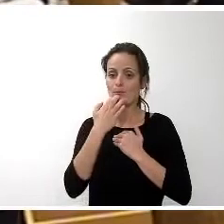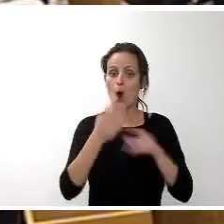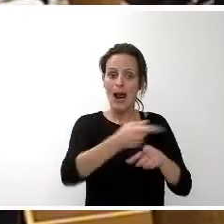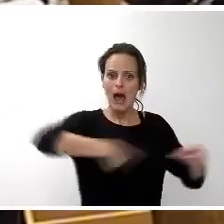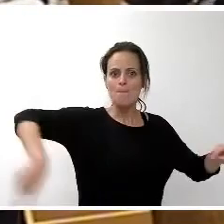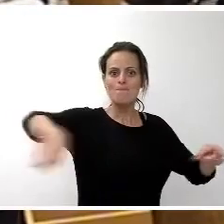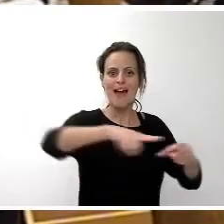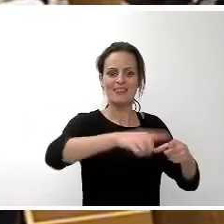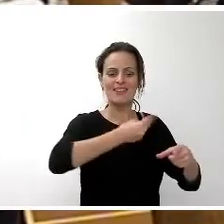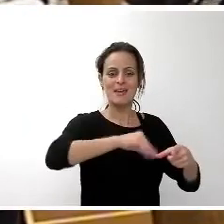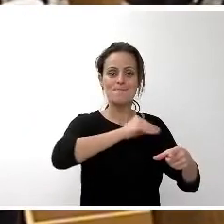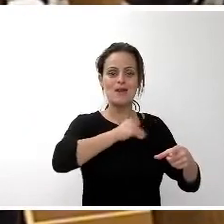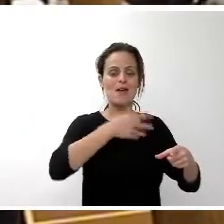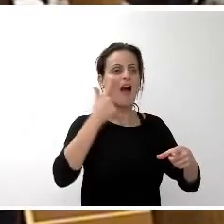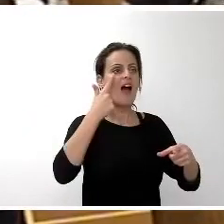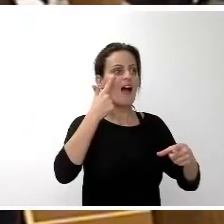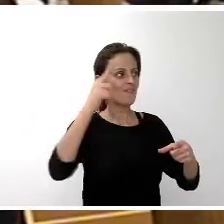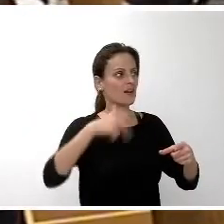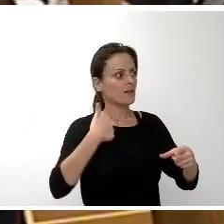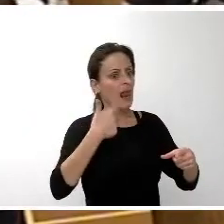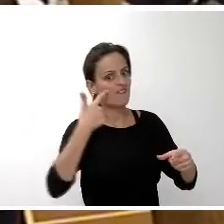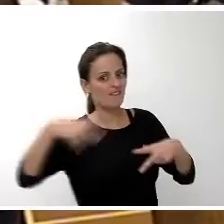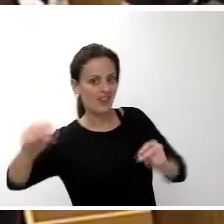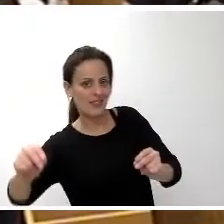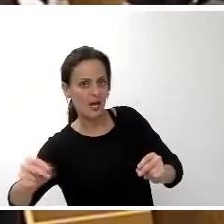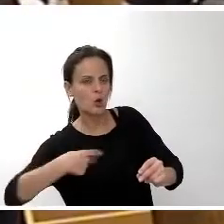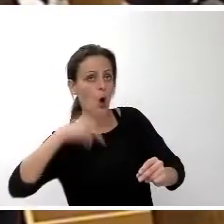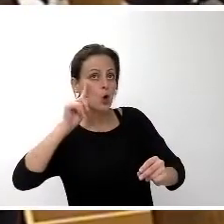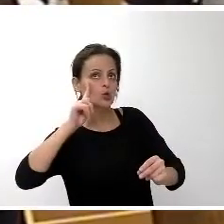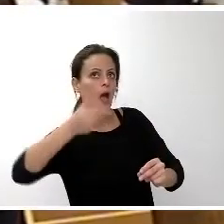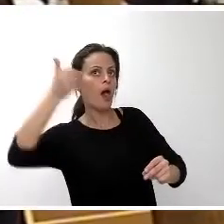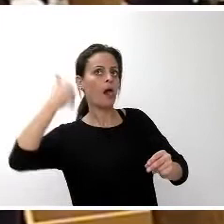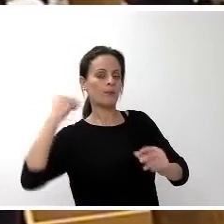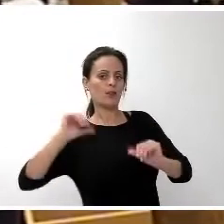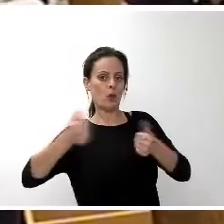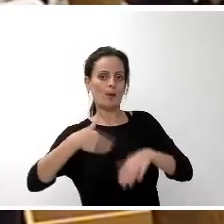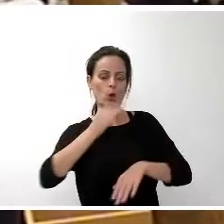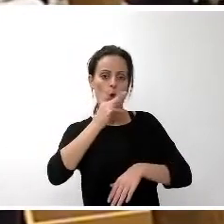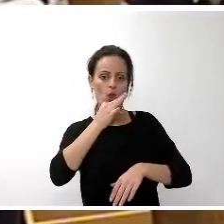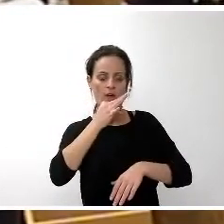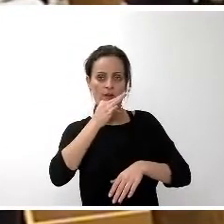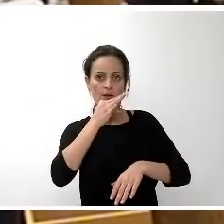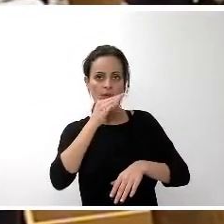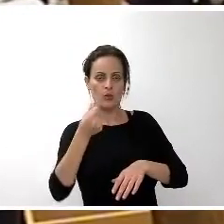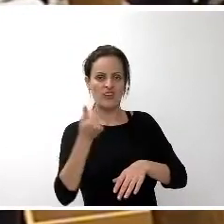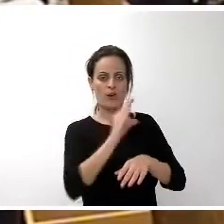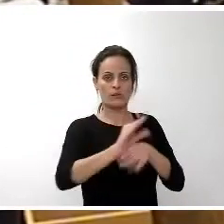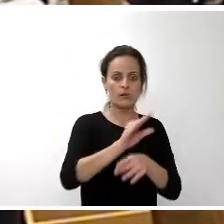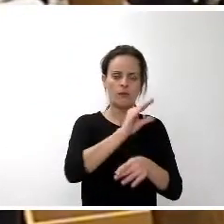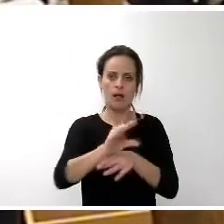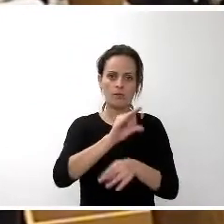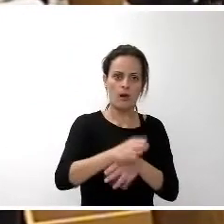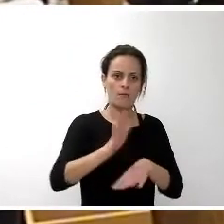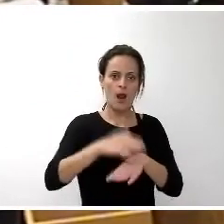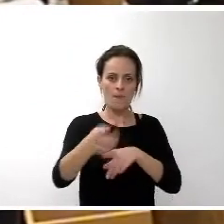finalizada yo no sé cuándo se empezó pero a día de hoy todavía seguimos aportando dinero para la finalización de la plaza de